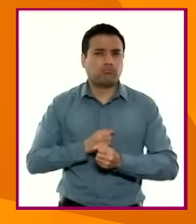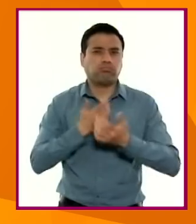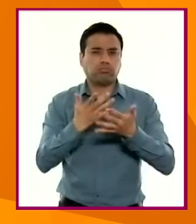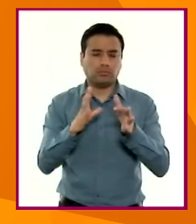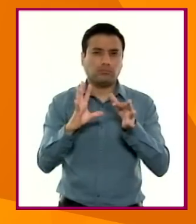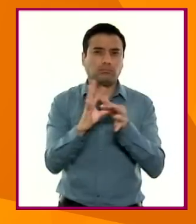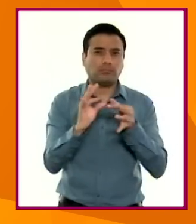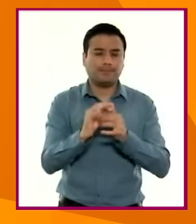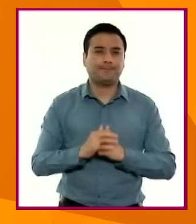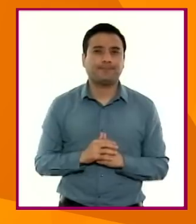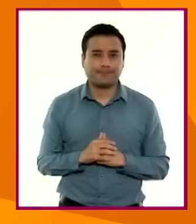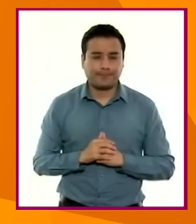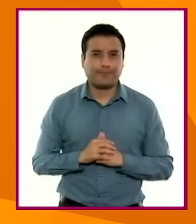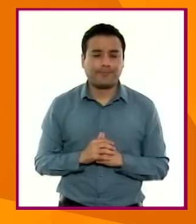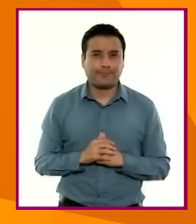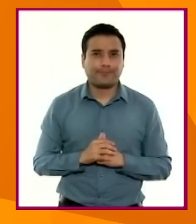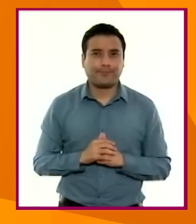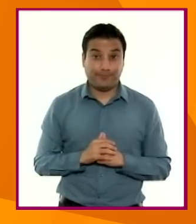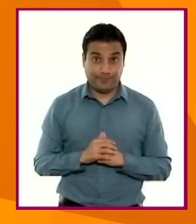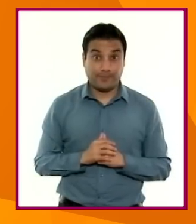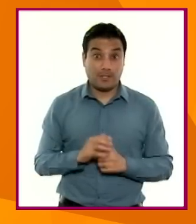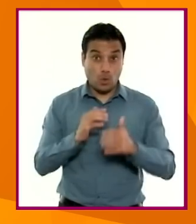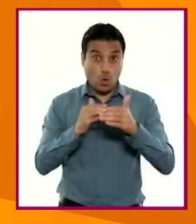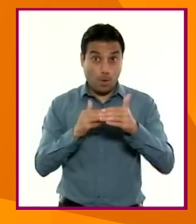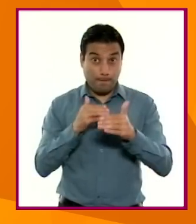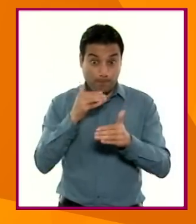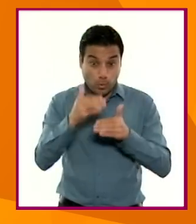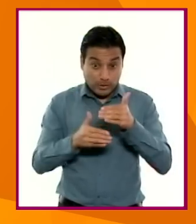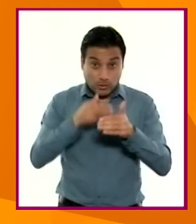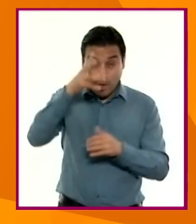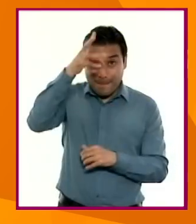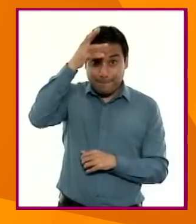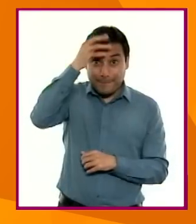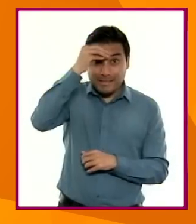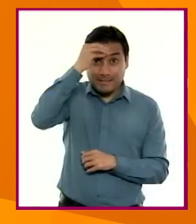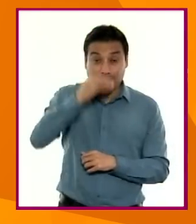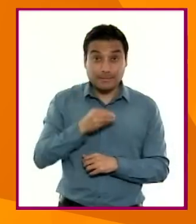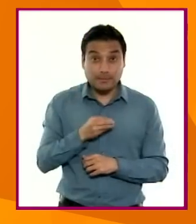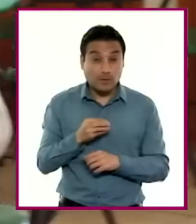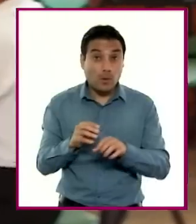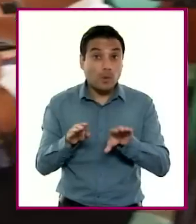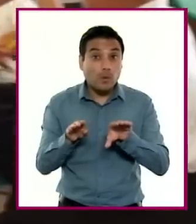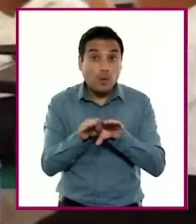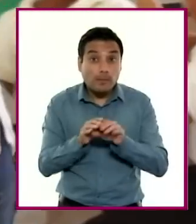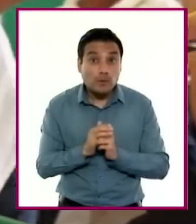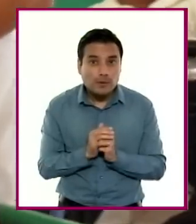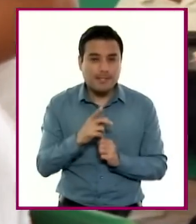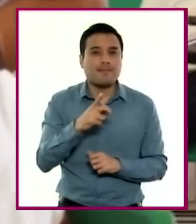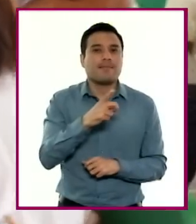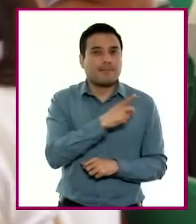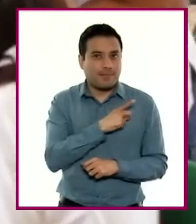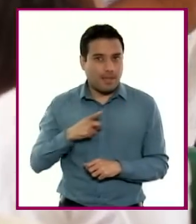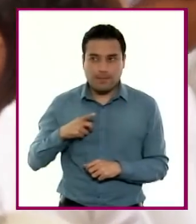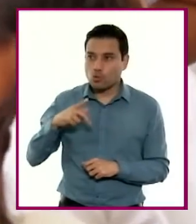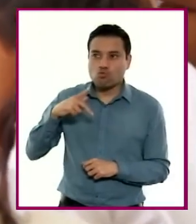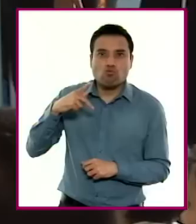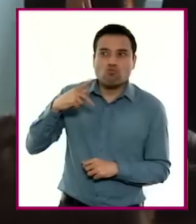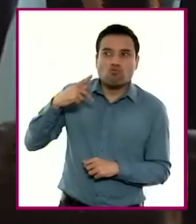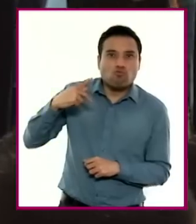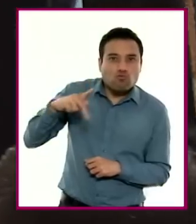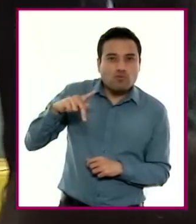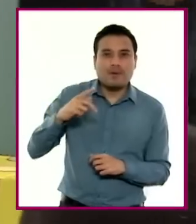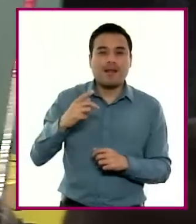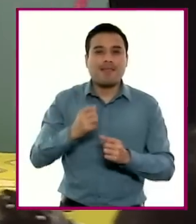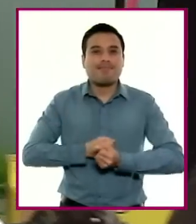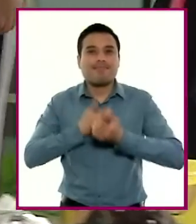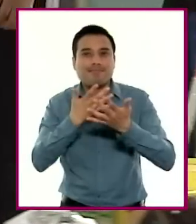Por eso, las descripciones de los procesos de aprendizaje enfatizan la experimentación creativa con